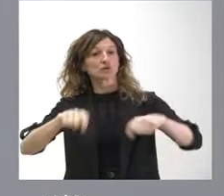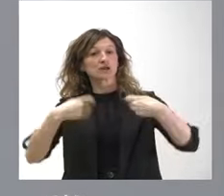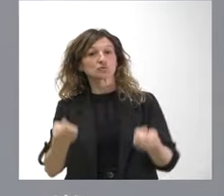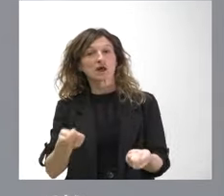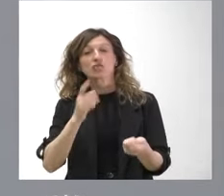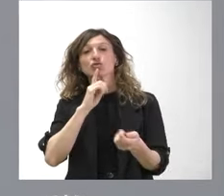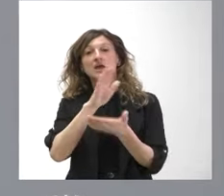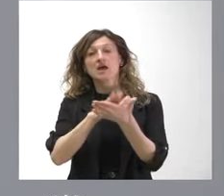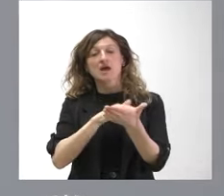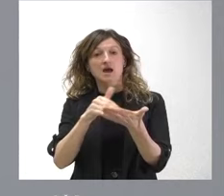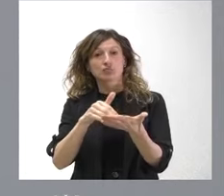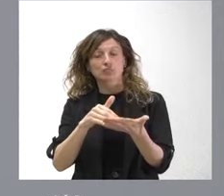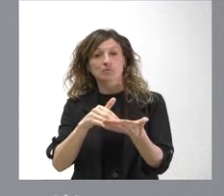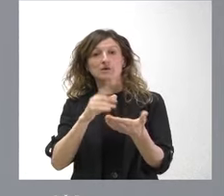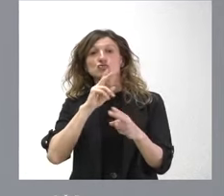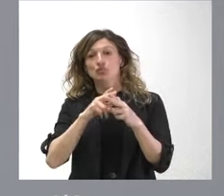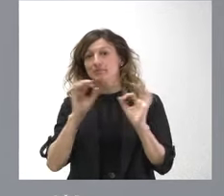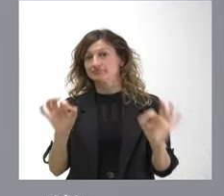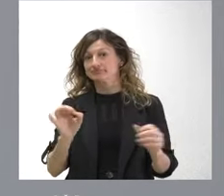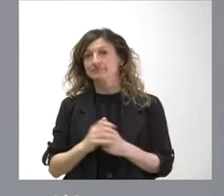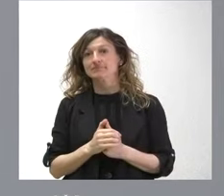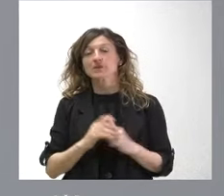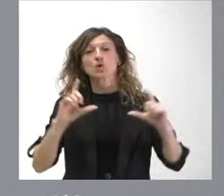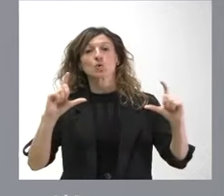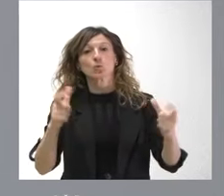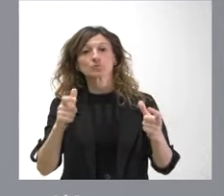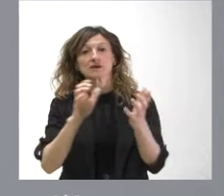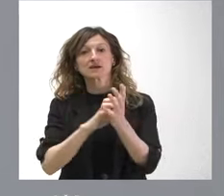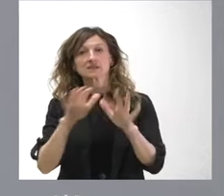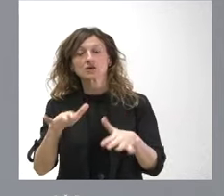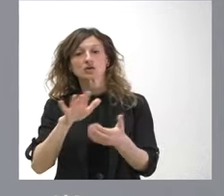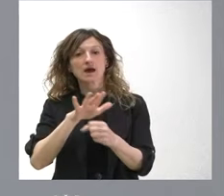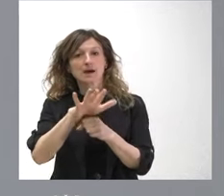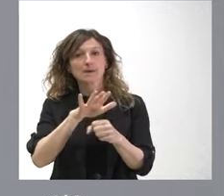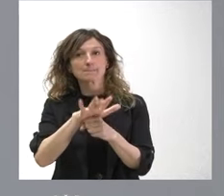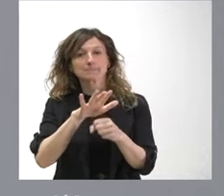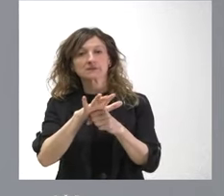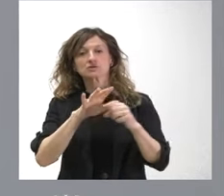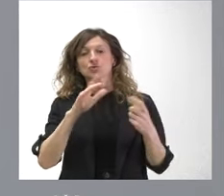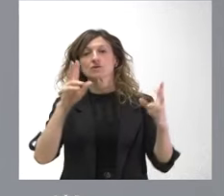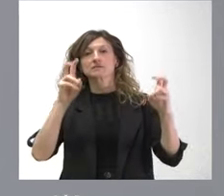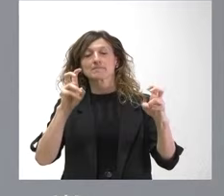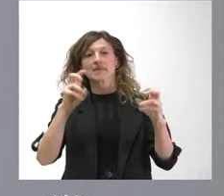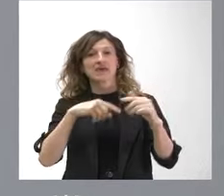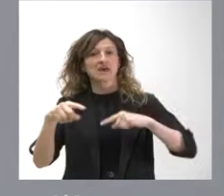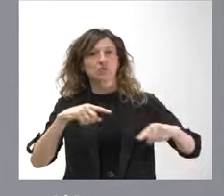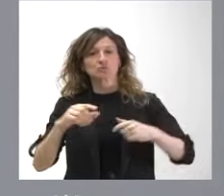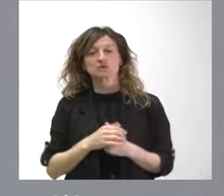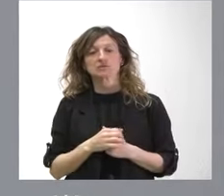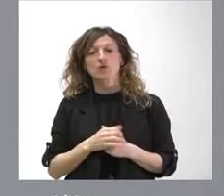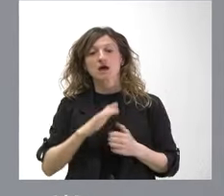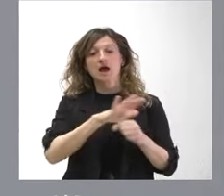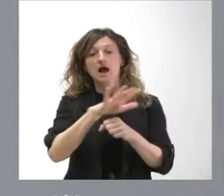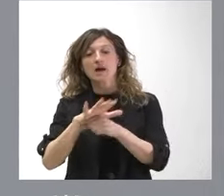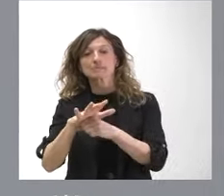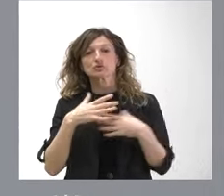Parlamento Autonómico, como su nombre indica y la Junta de Castilla y León en el ámbito de lo que es la labor del Ejecutivo son dos ámbitos y